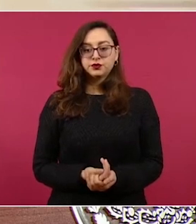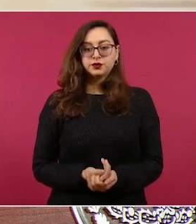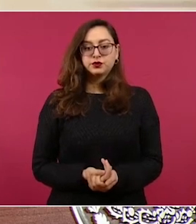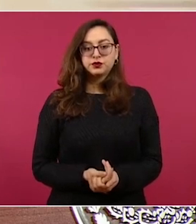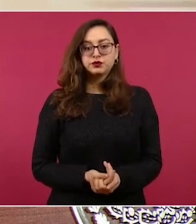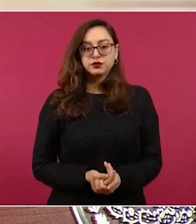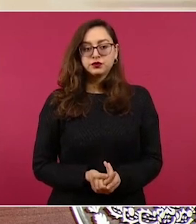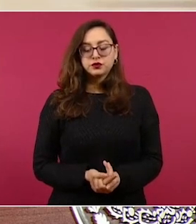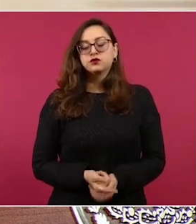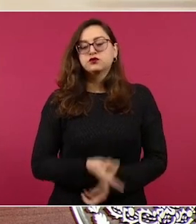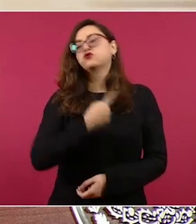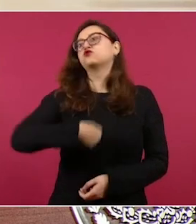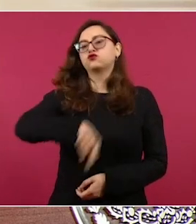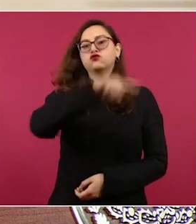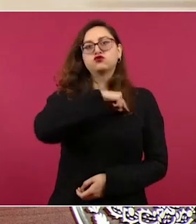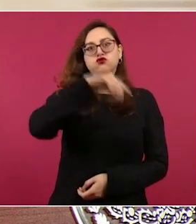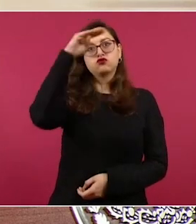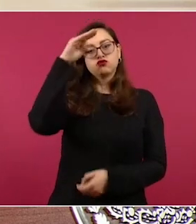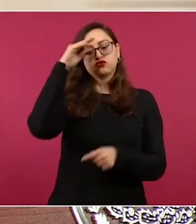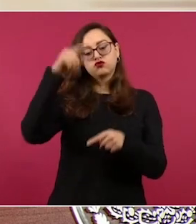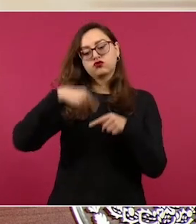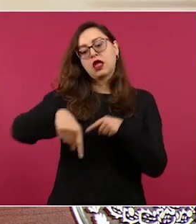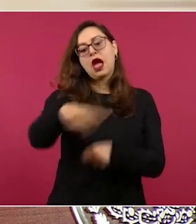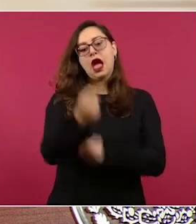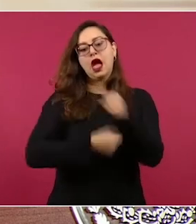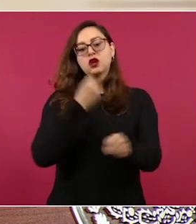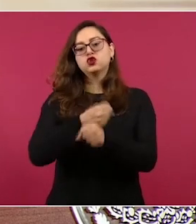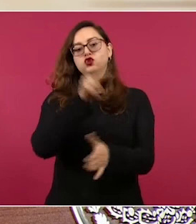este año la inflación.